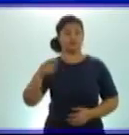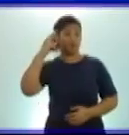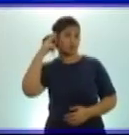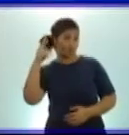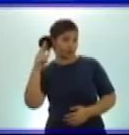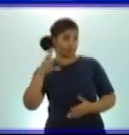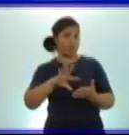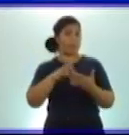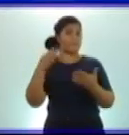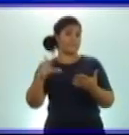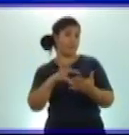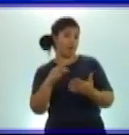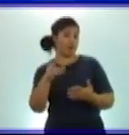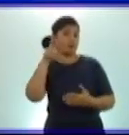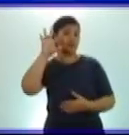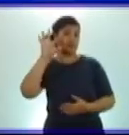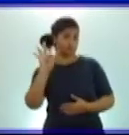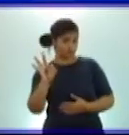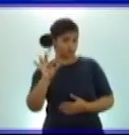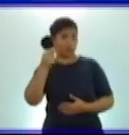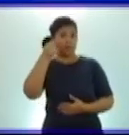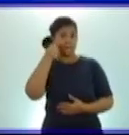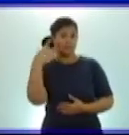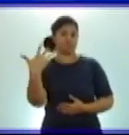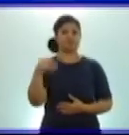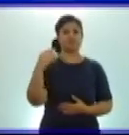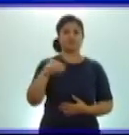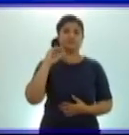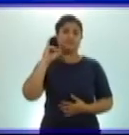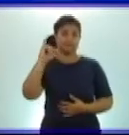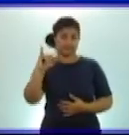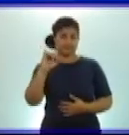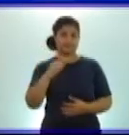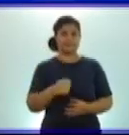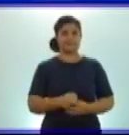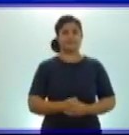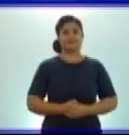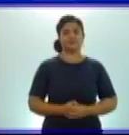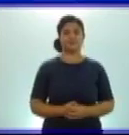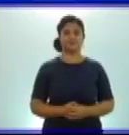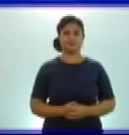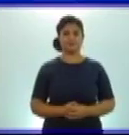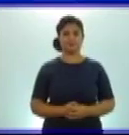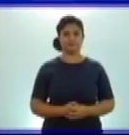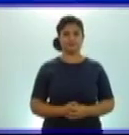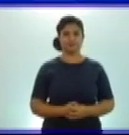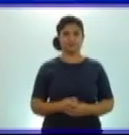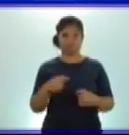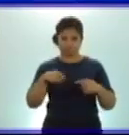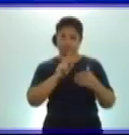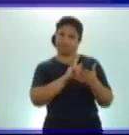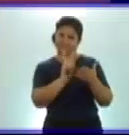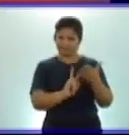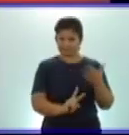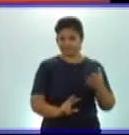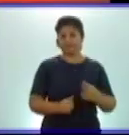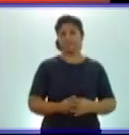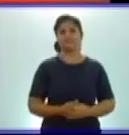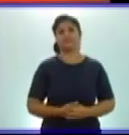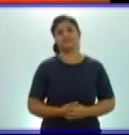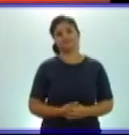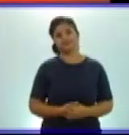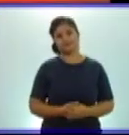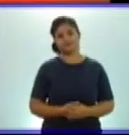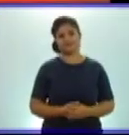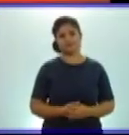el ejercicio 6 es el primer ejercicio que aparece en esta página. Vamos a leerlos. Di cuál es el